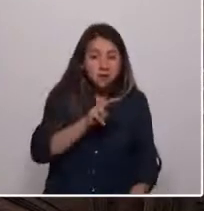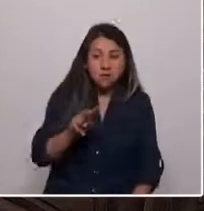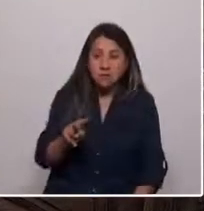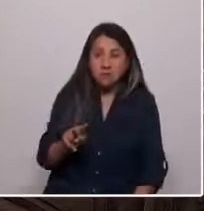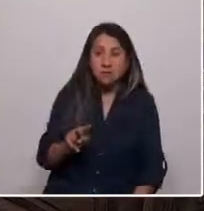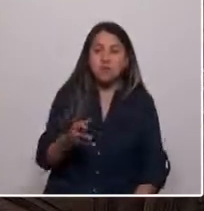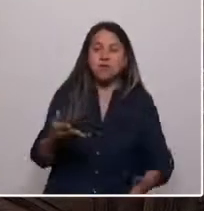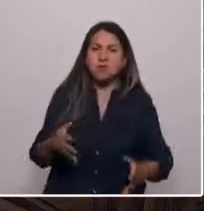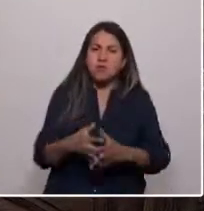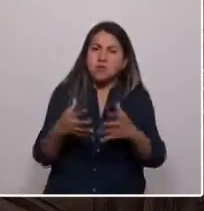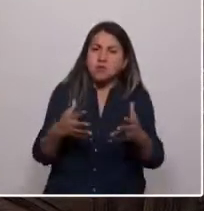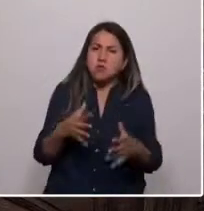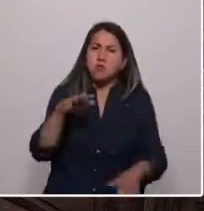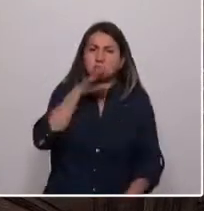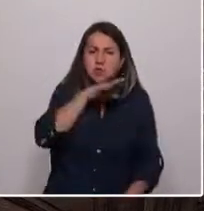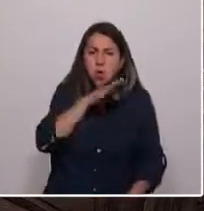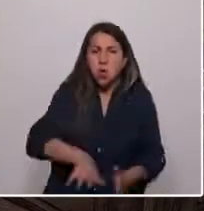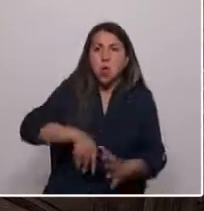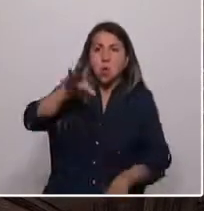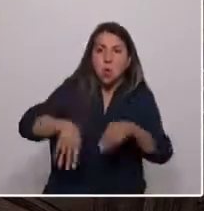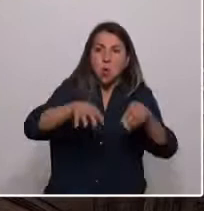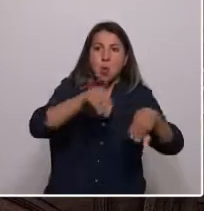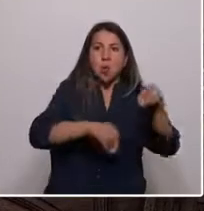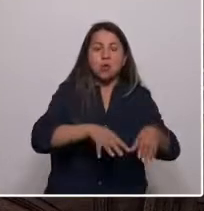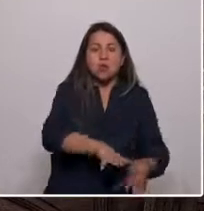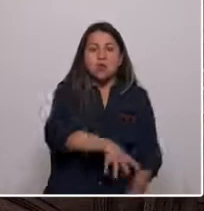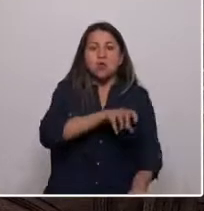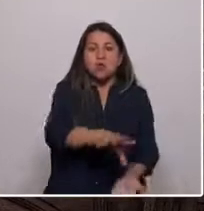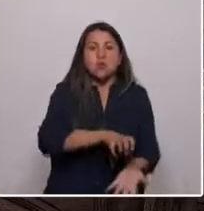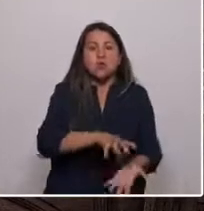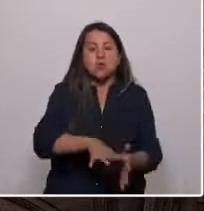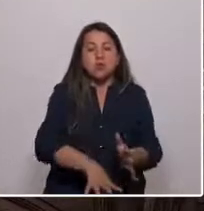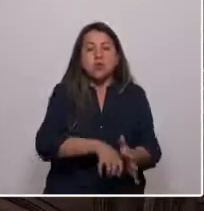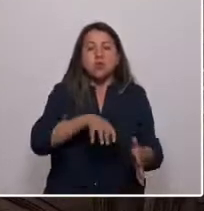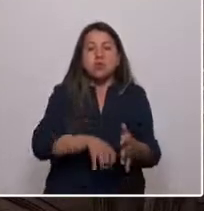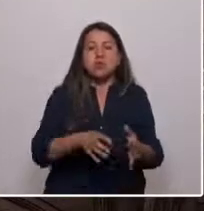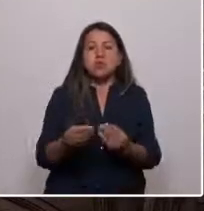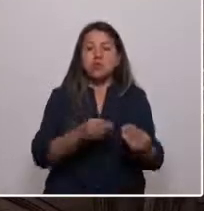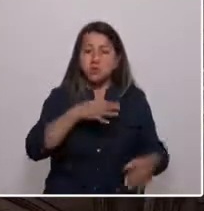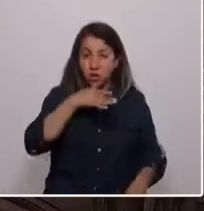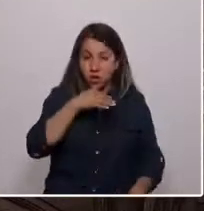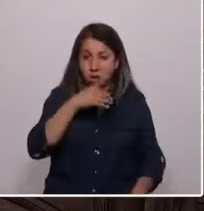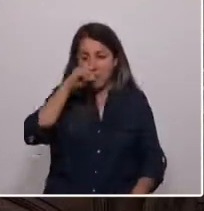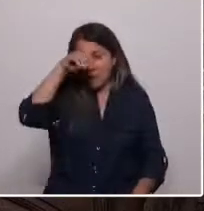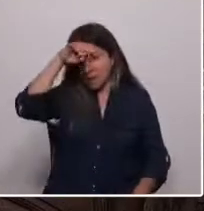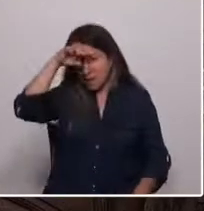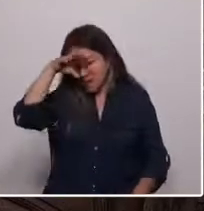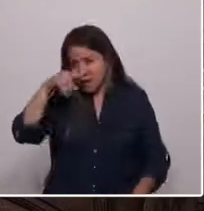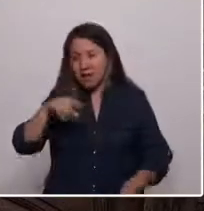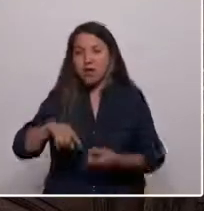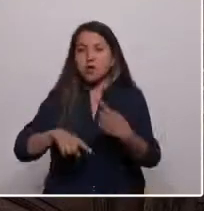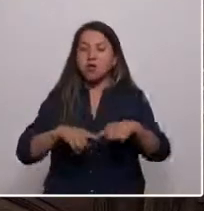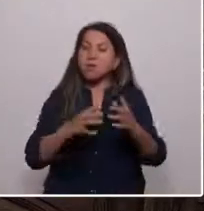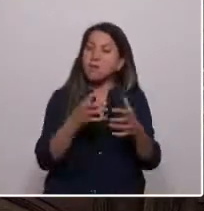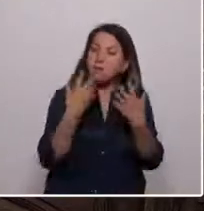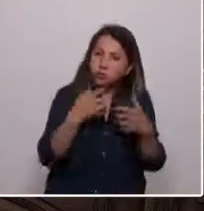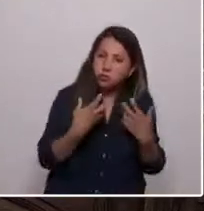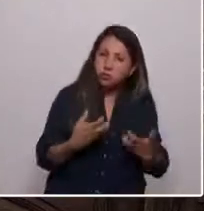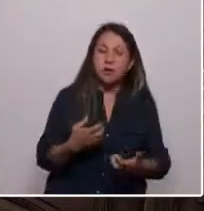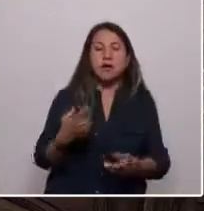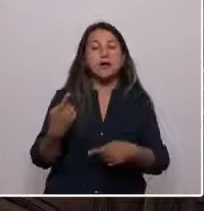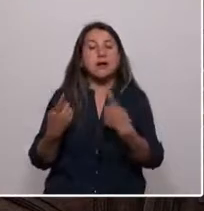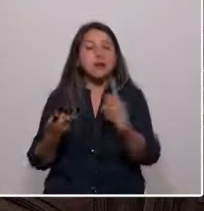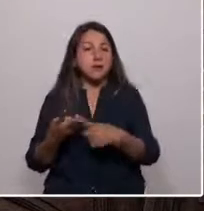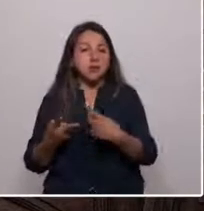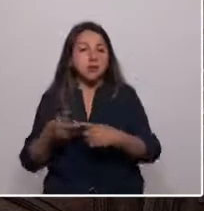sobreuso de agua en Chile. En la cordillera, las mineras. En la zona central, las plantaciones de frutales de exportación. En el secano costero y en